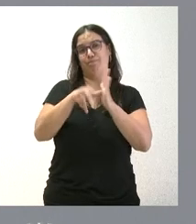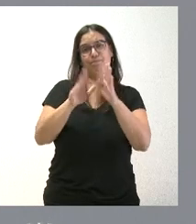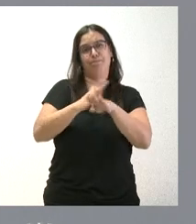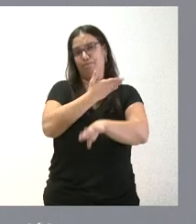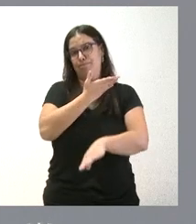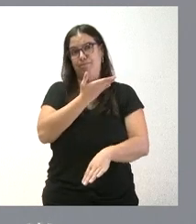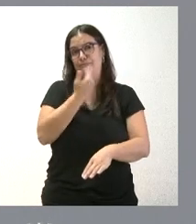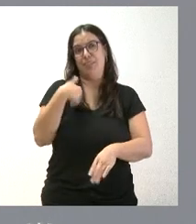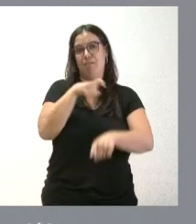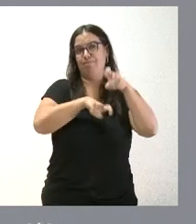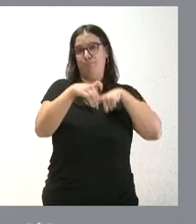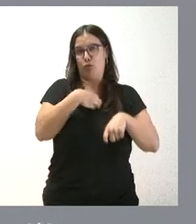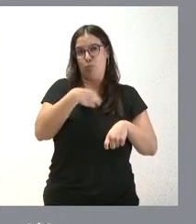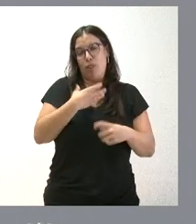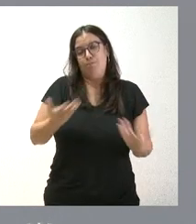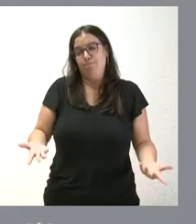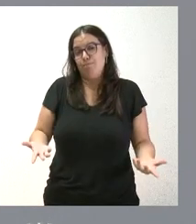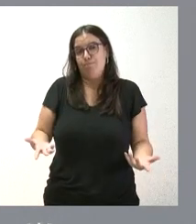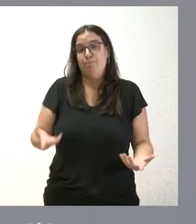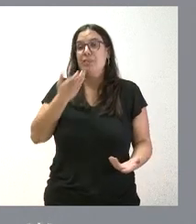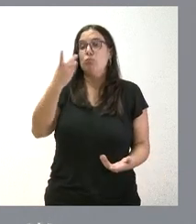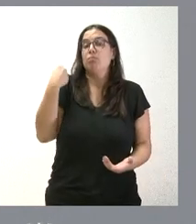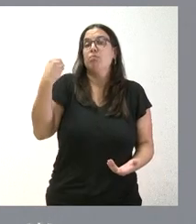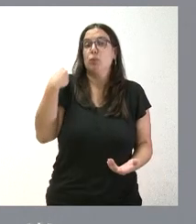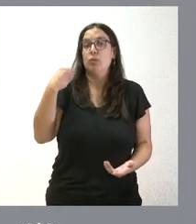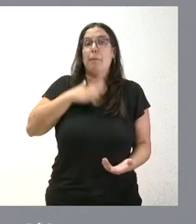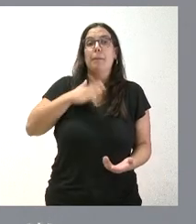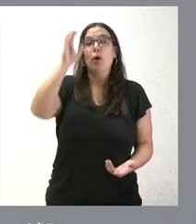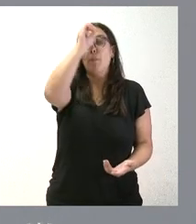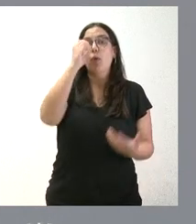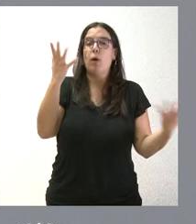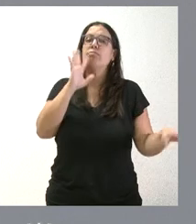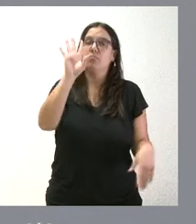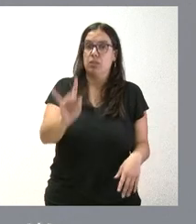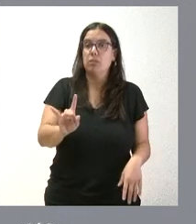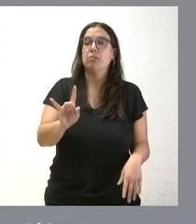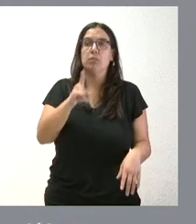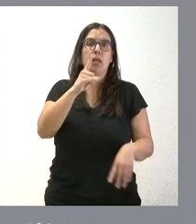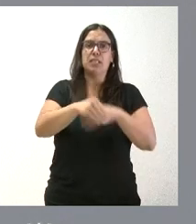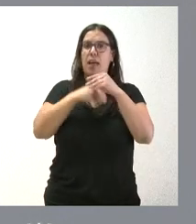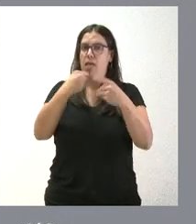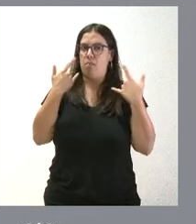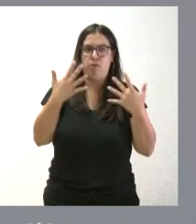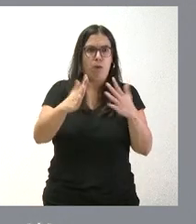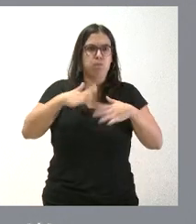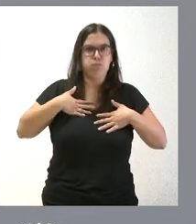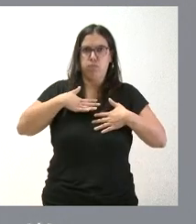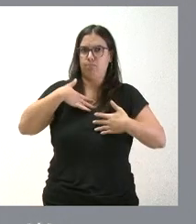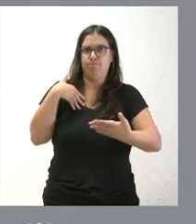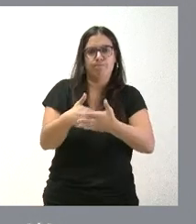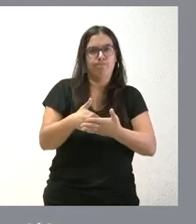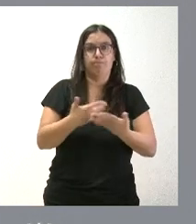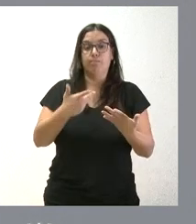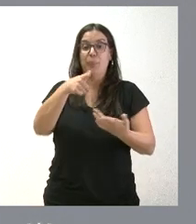aquello no tiene marcha atrás. Y, si usted me pregunta mi opinión, sí, mi opinión es que fue muy precipitado aquel cierre, que